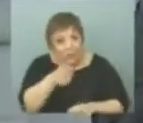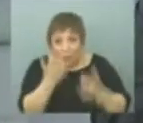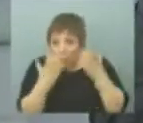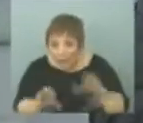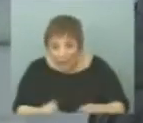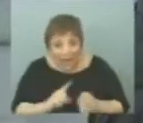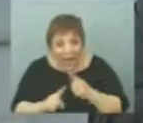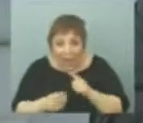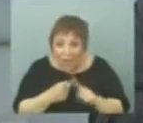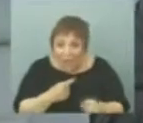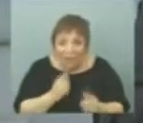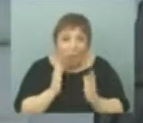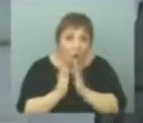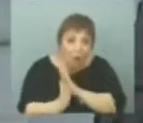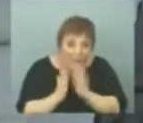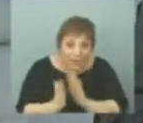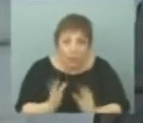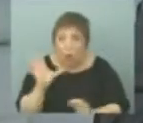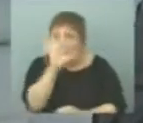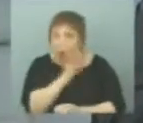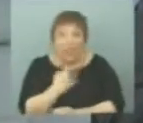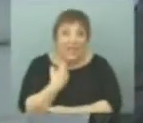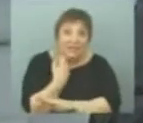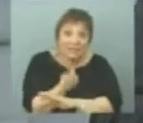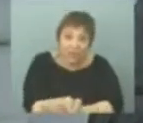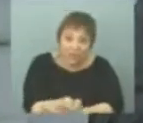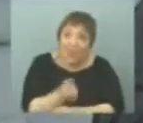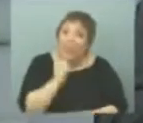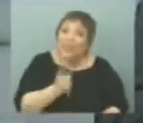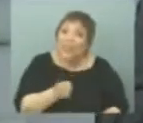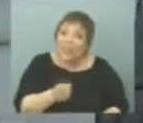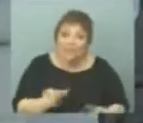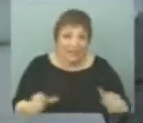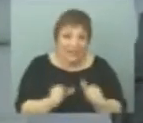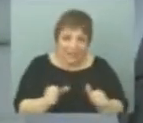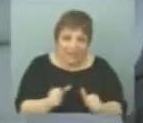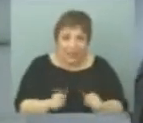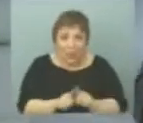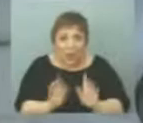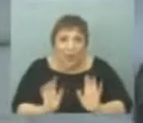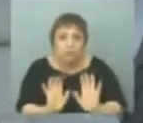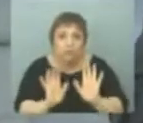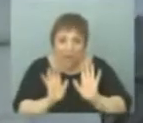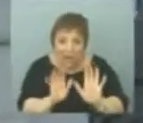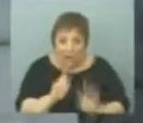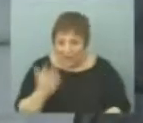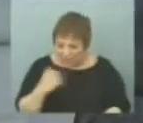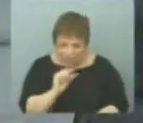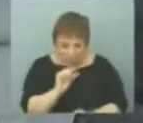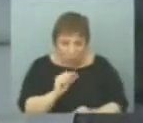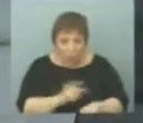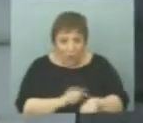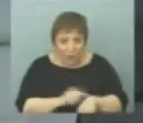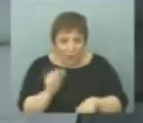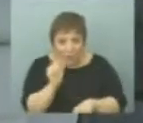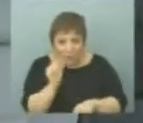Los acuerdos de comercio o de inversiones hay que querer hacerlos y empujar. Miren, nosotros en poco tiempo hicimos un acuerdo con